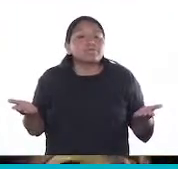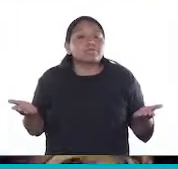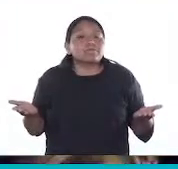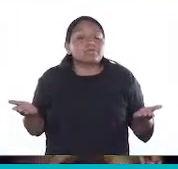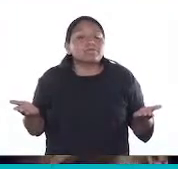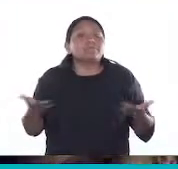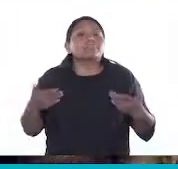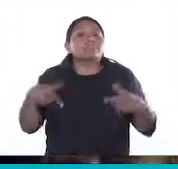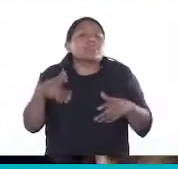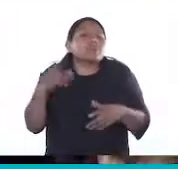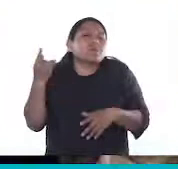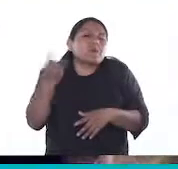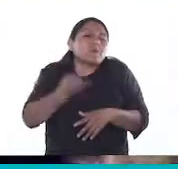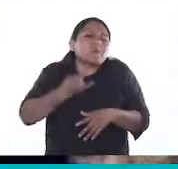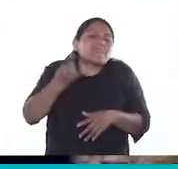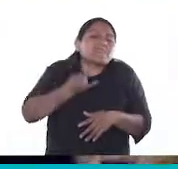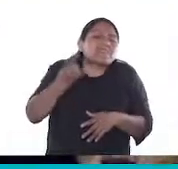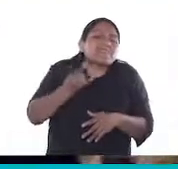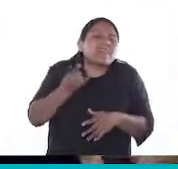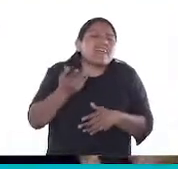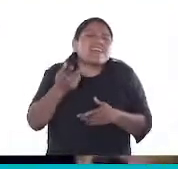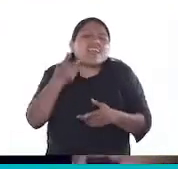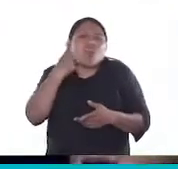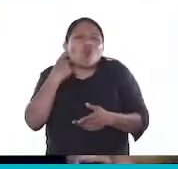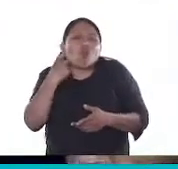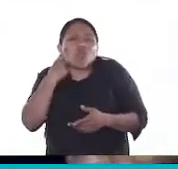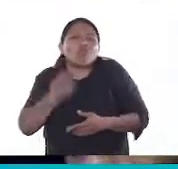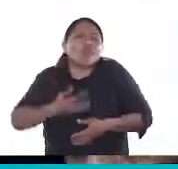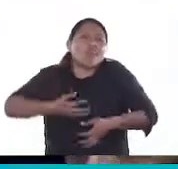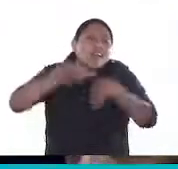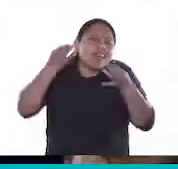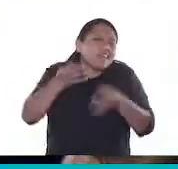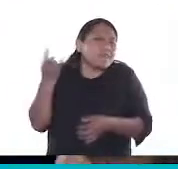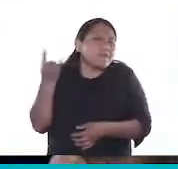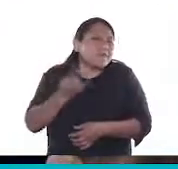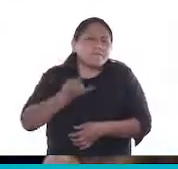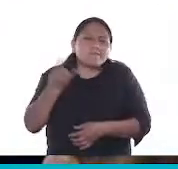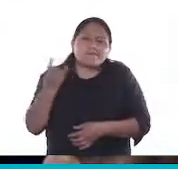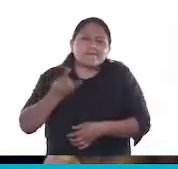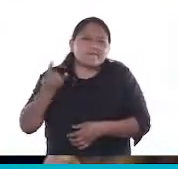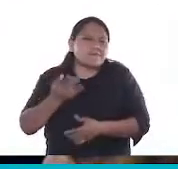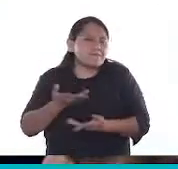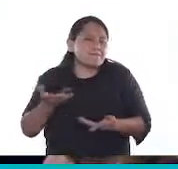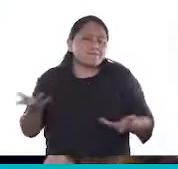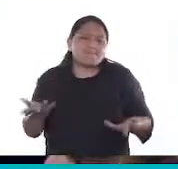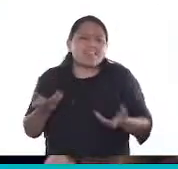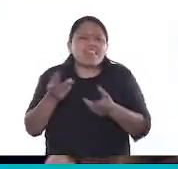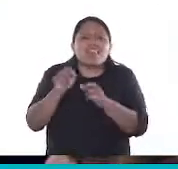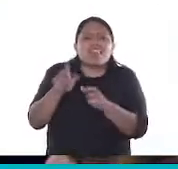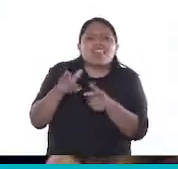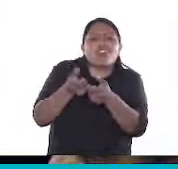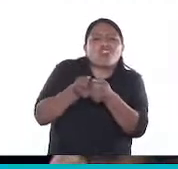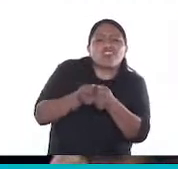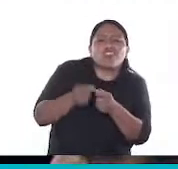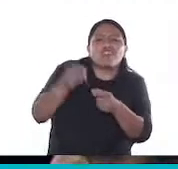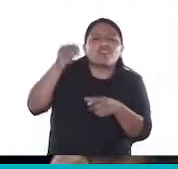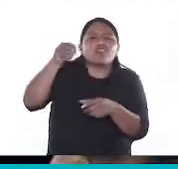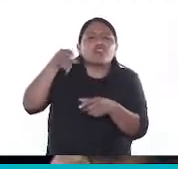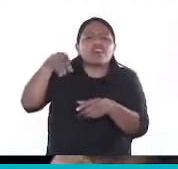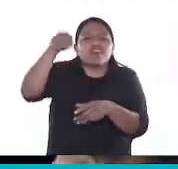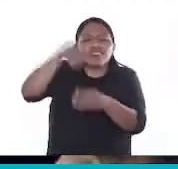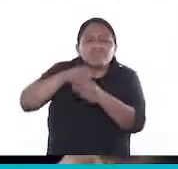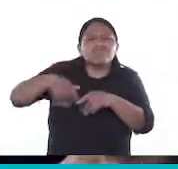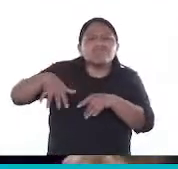es mentira que hoy hay un control real, real, de los teléfonos celulares en las cárceles.